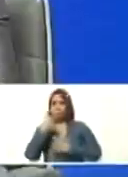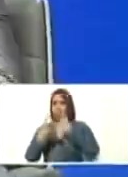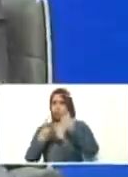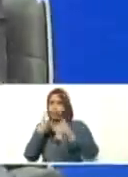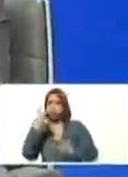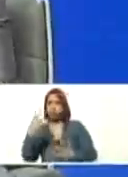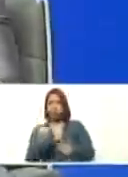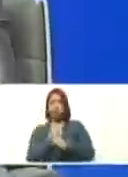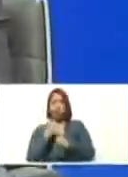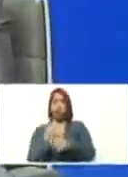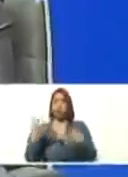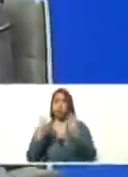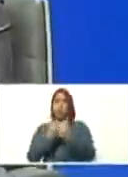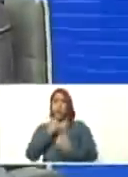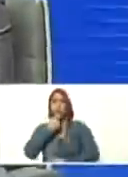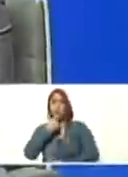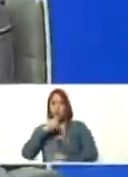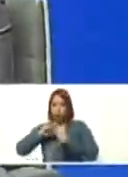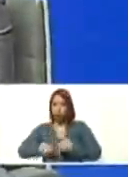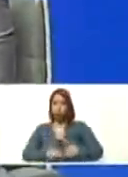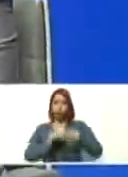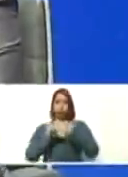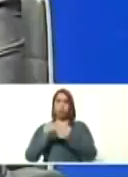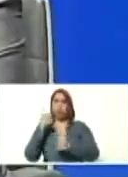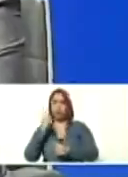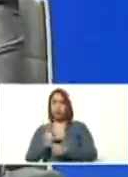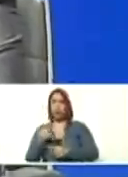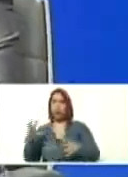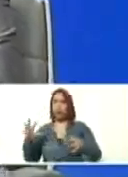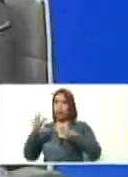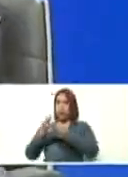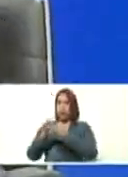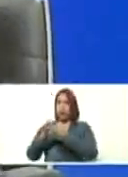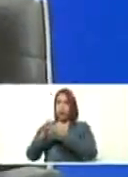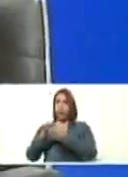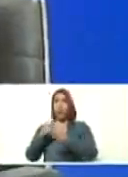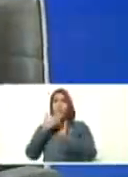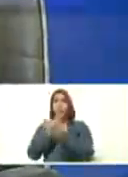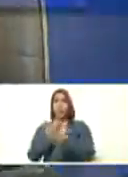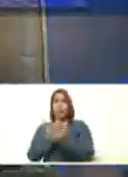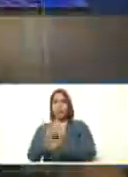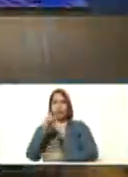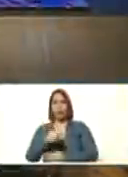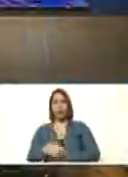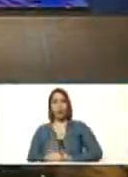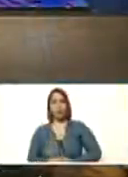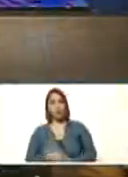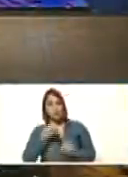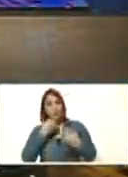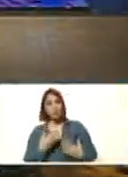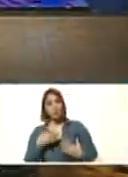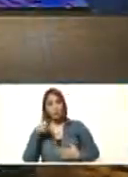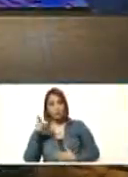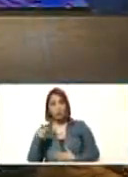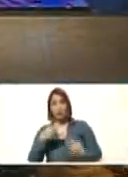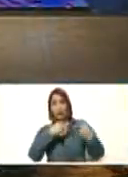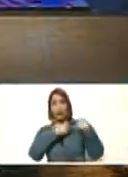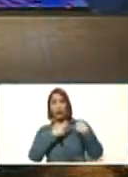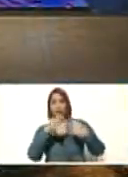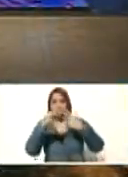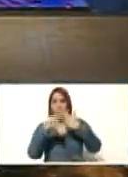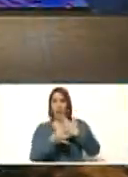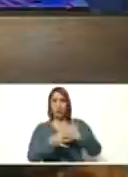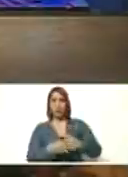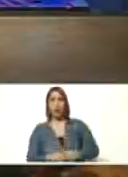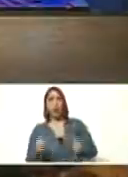trabajar juntos para embellecerlo y recuperarlo. Nos casamos con esa propuesta, mi presidente. Bueno, Nahum Fernández anuncia que se casa